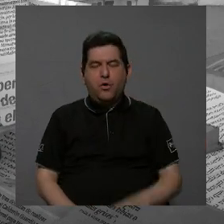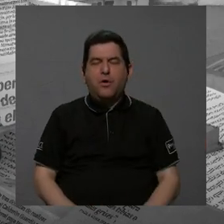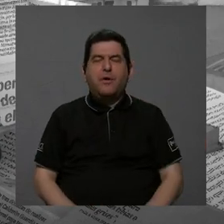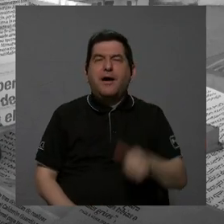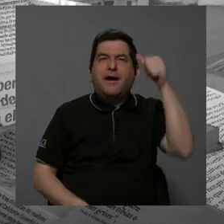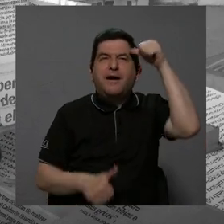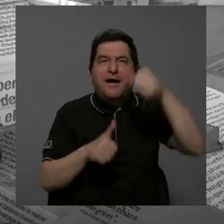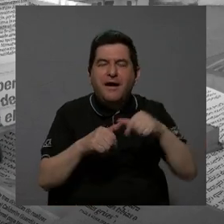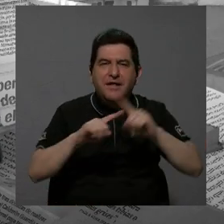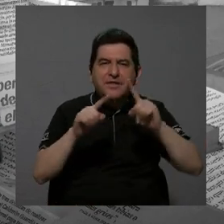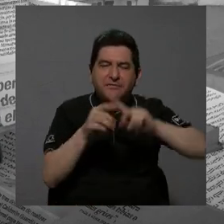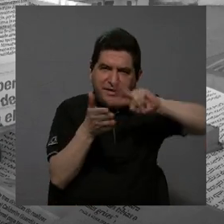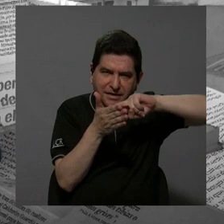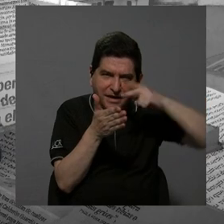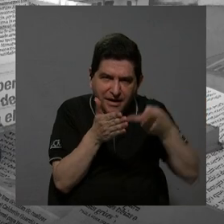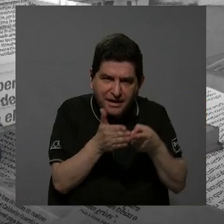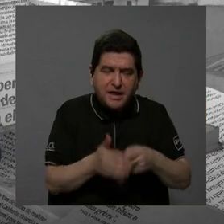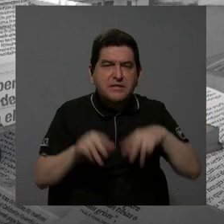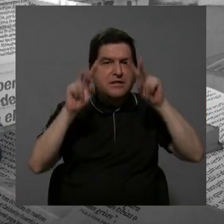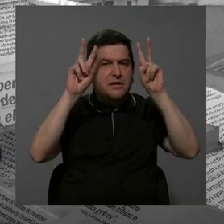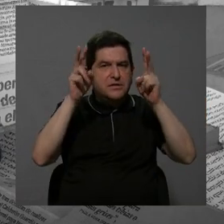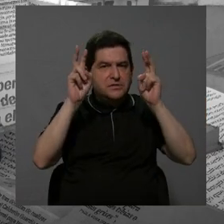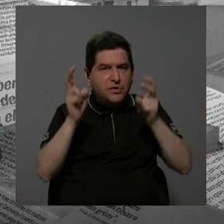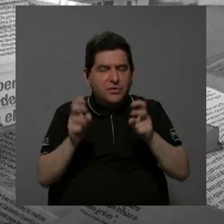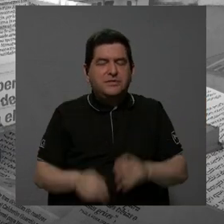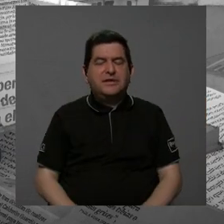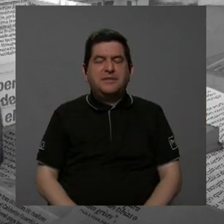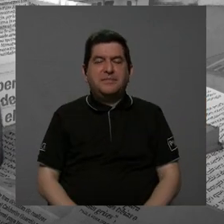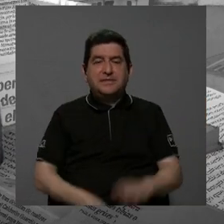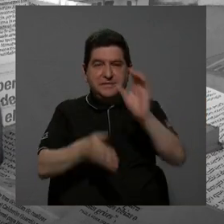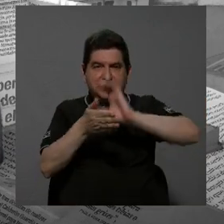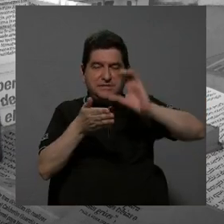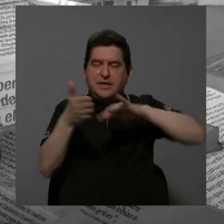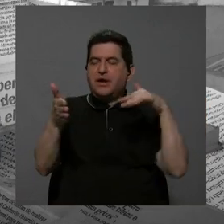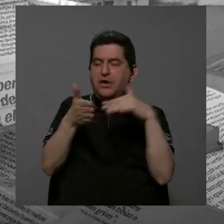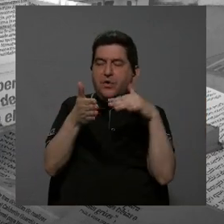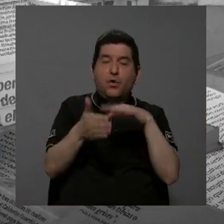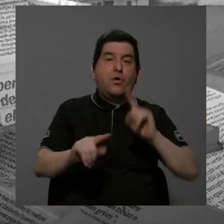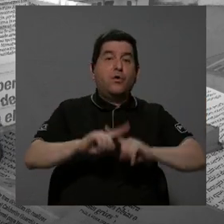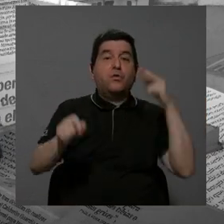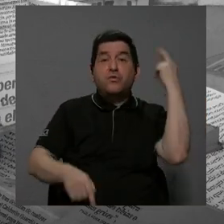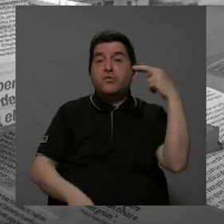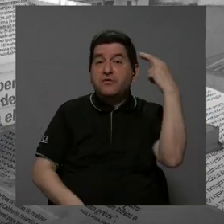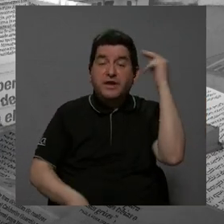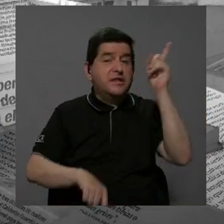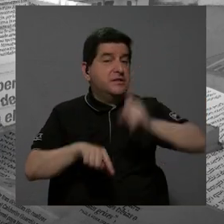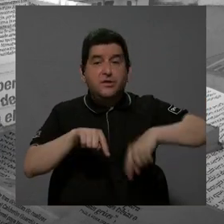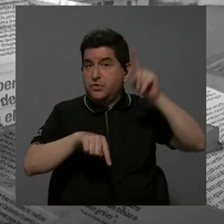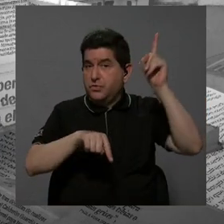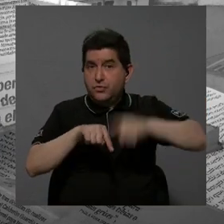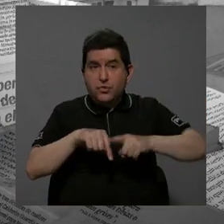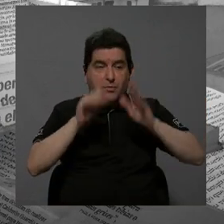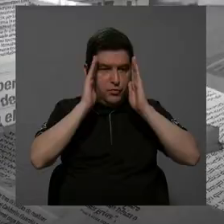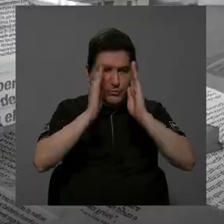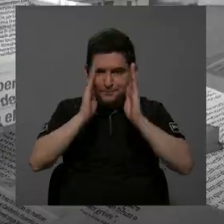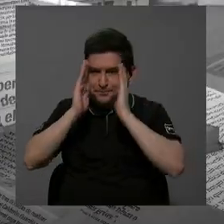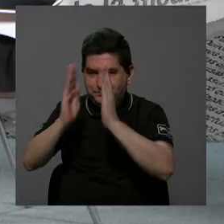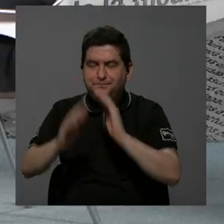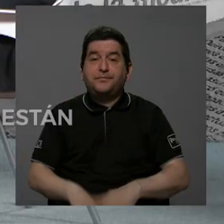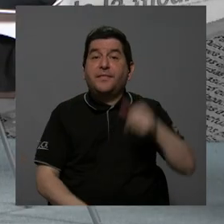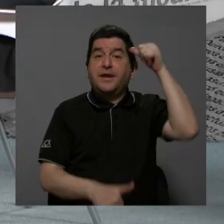conceptos y de los temas que tal vez pudo llevar en la educación secundaria o que por diferentes razones no pudo abarcar.